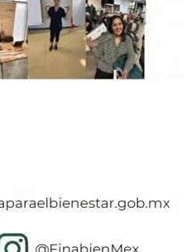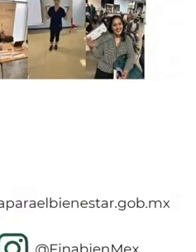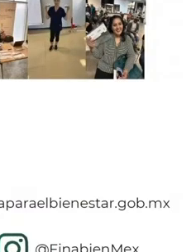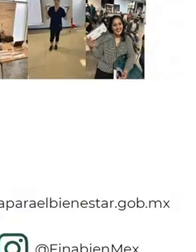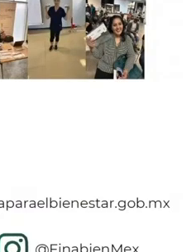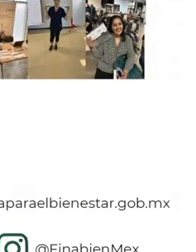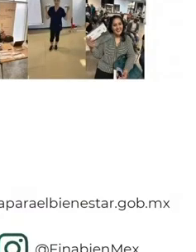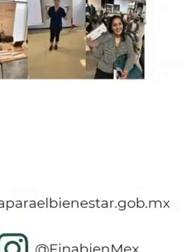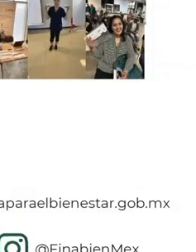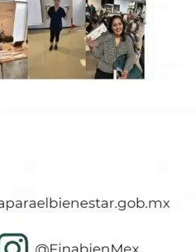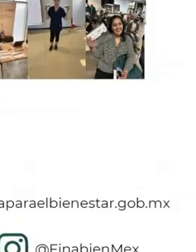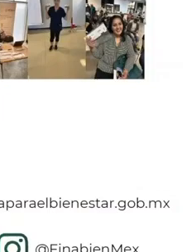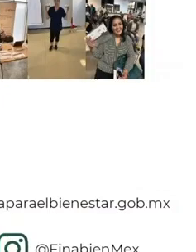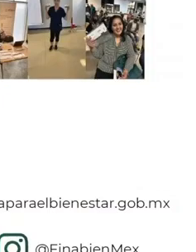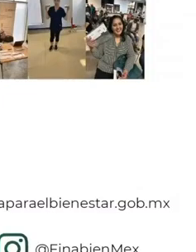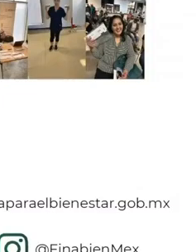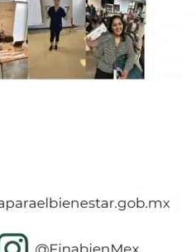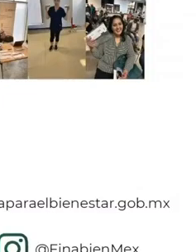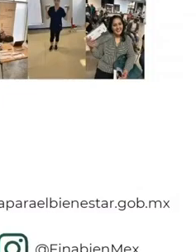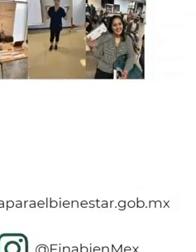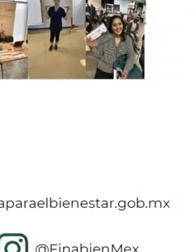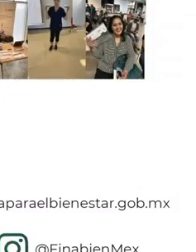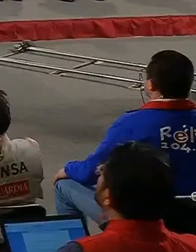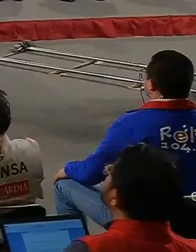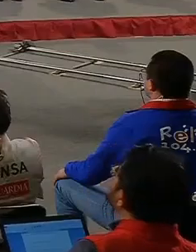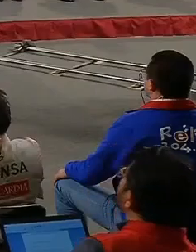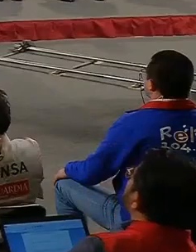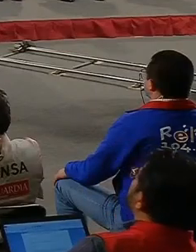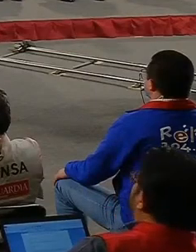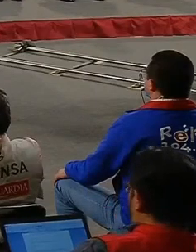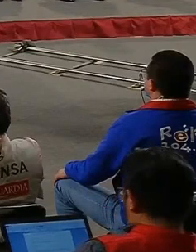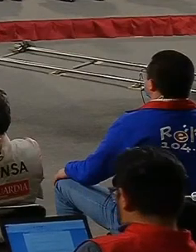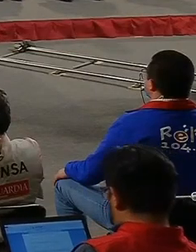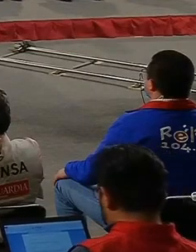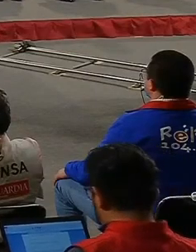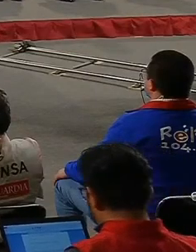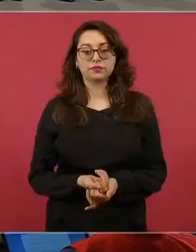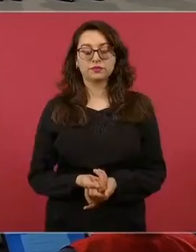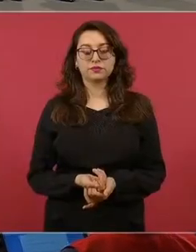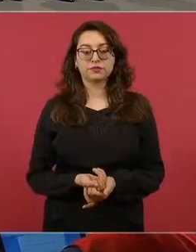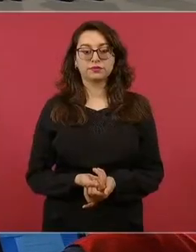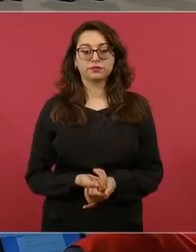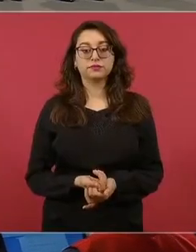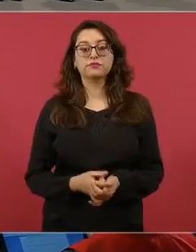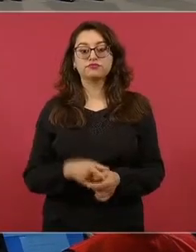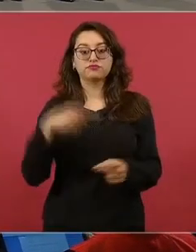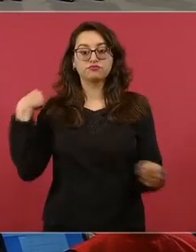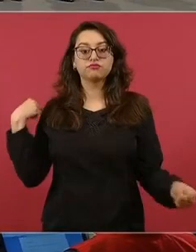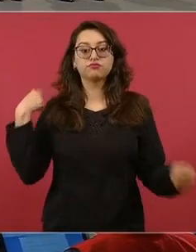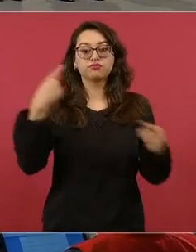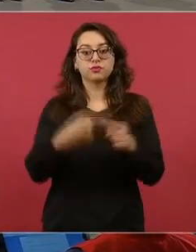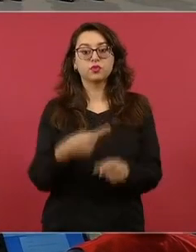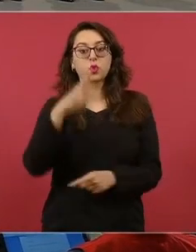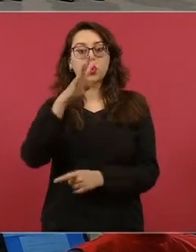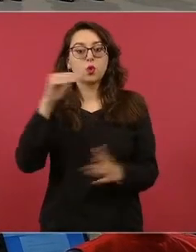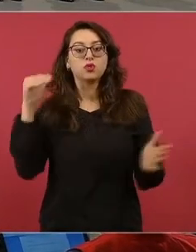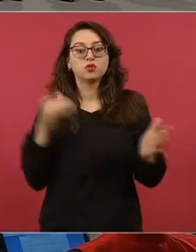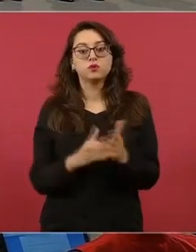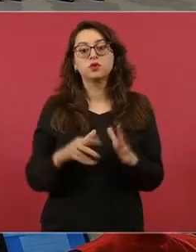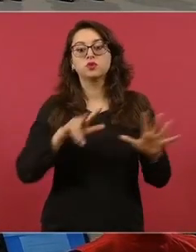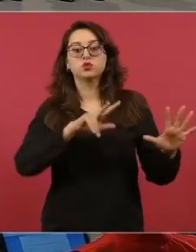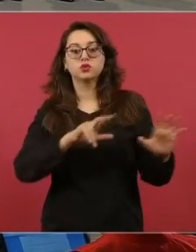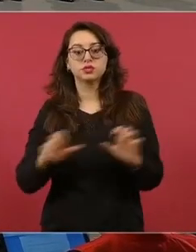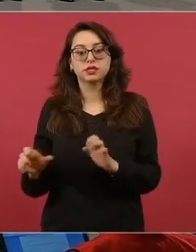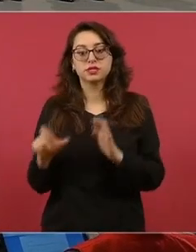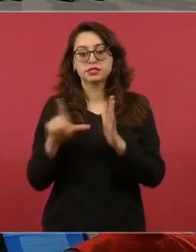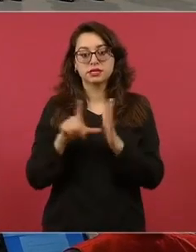sucursales. A la fecha se han entregado ya 4.983 tarjetas en México